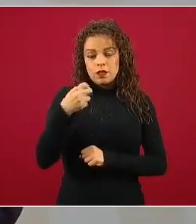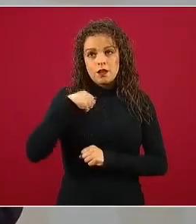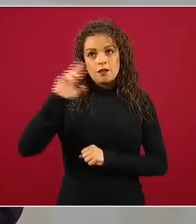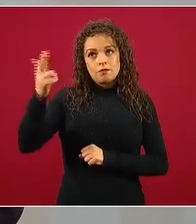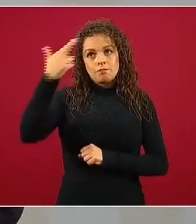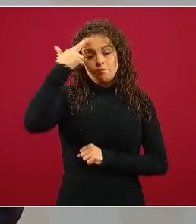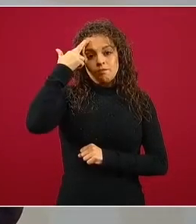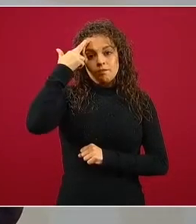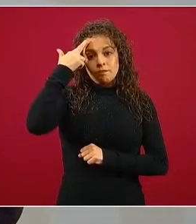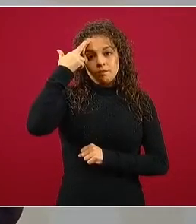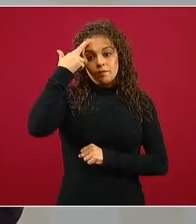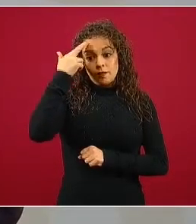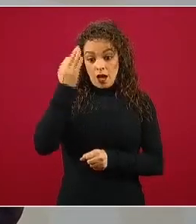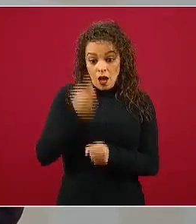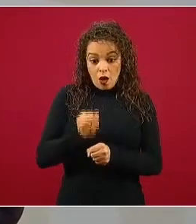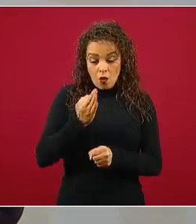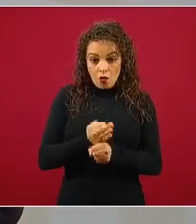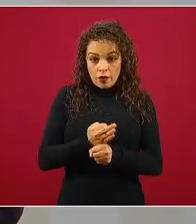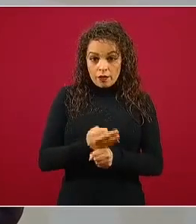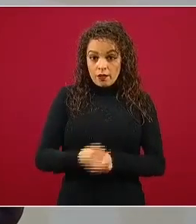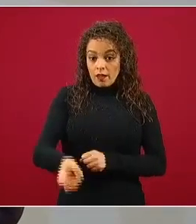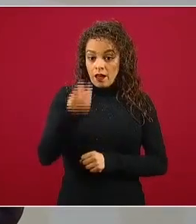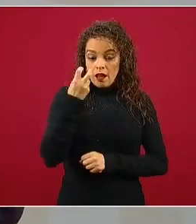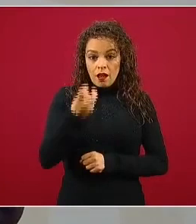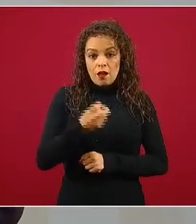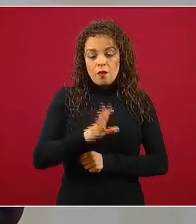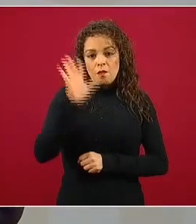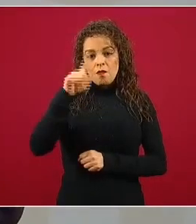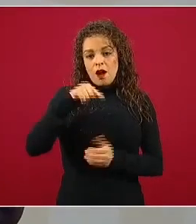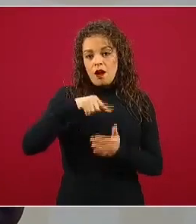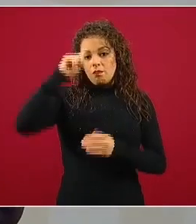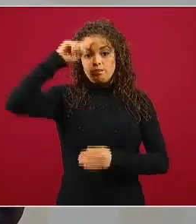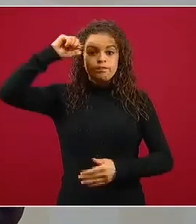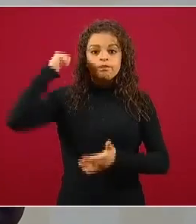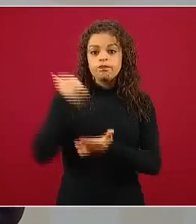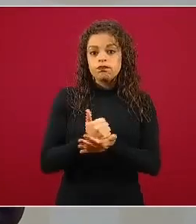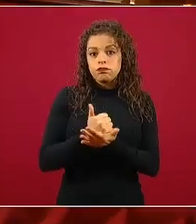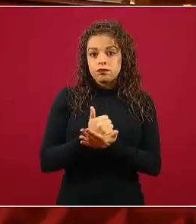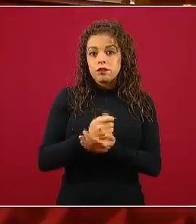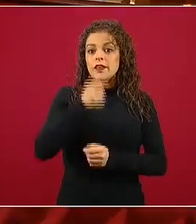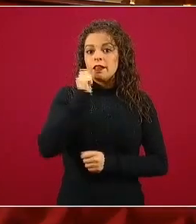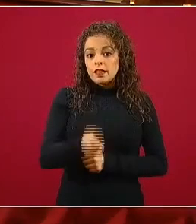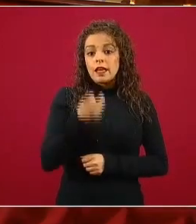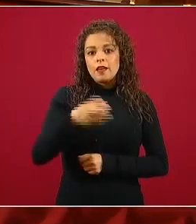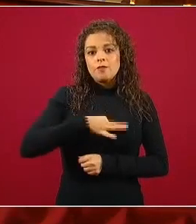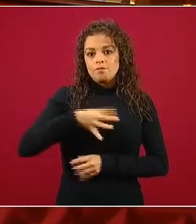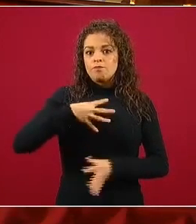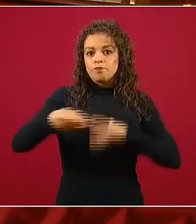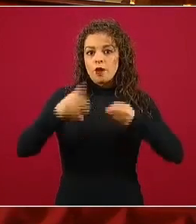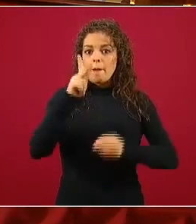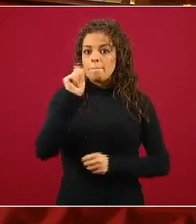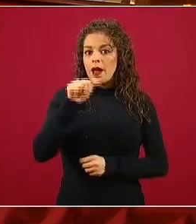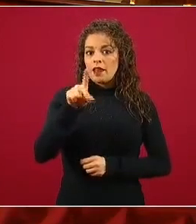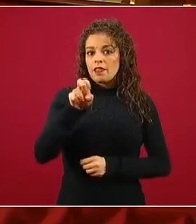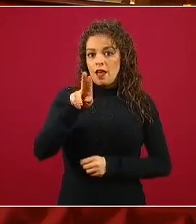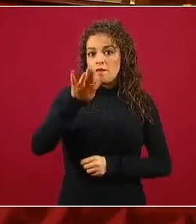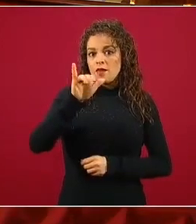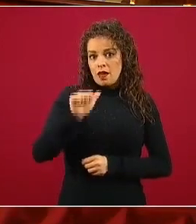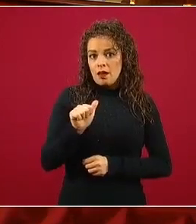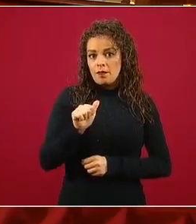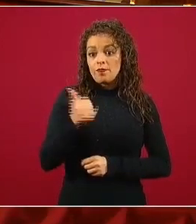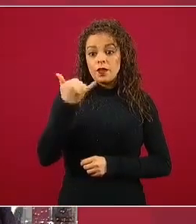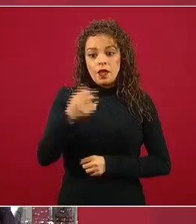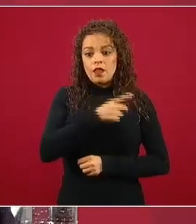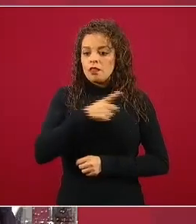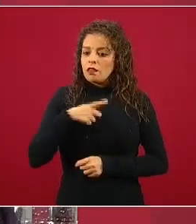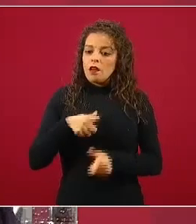nos tocó vivir a todos y seremos marcados por esta pandemia. Y aparte tendremos que seguir viviendo, para bien